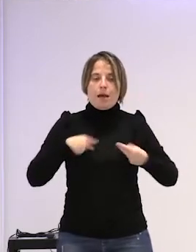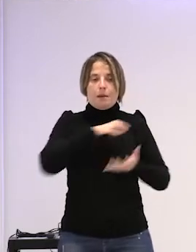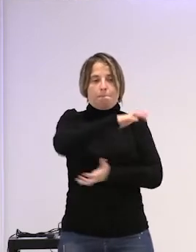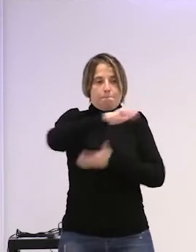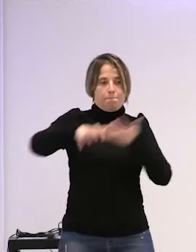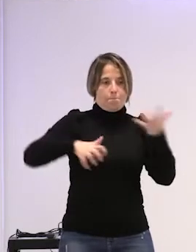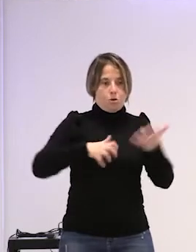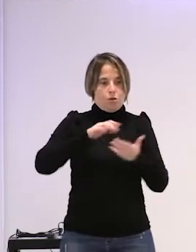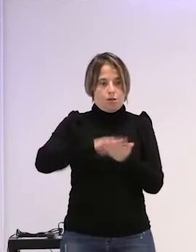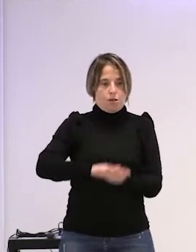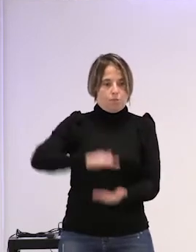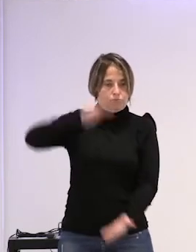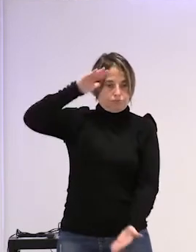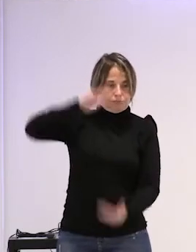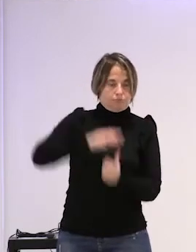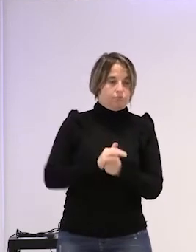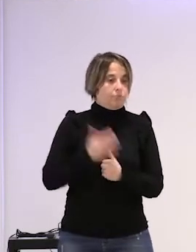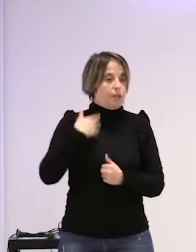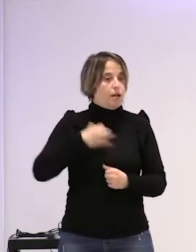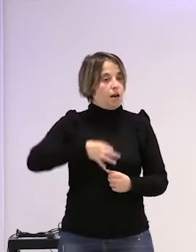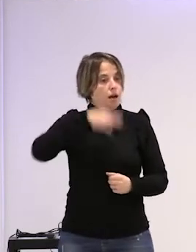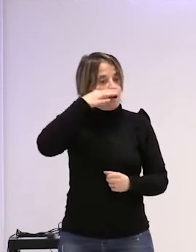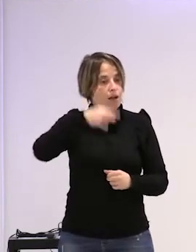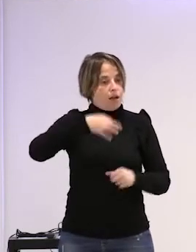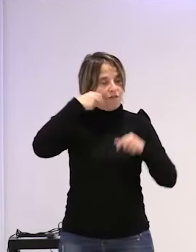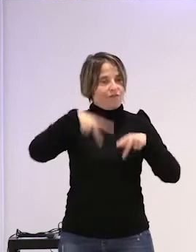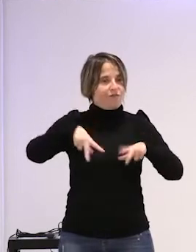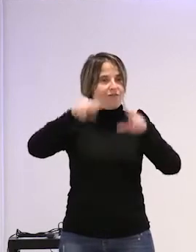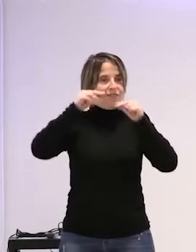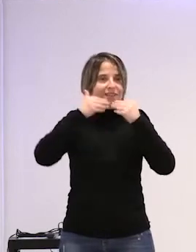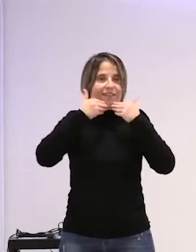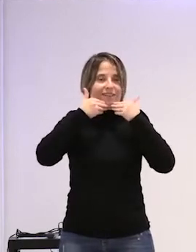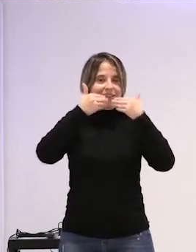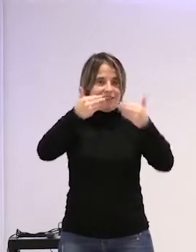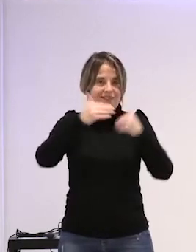violencia que han vivido y con eso termino muchas gracias